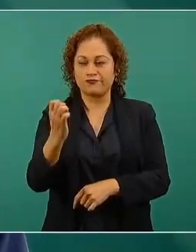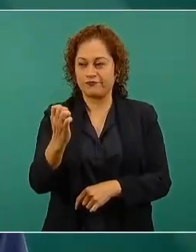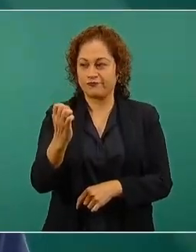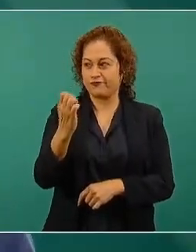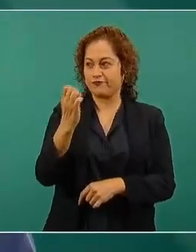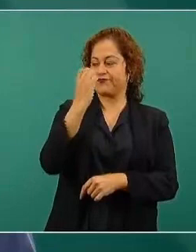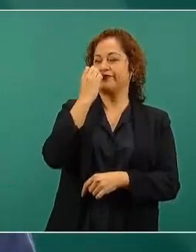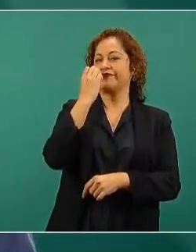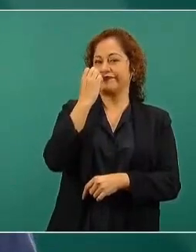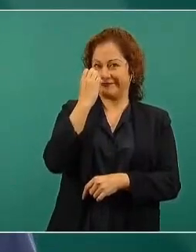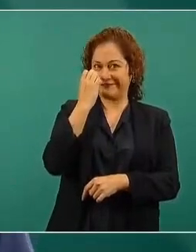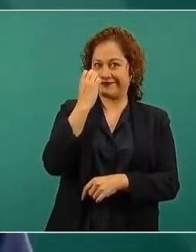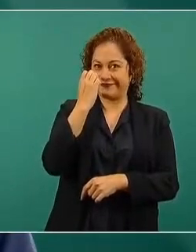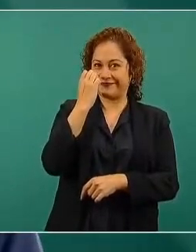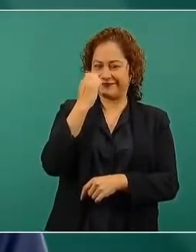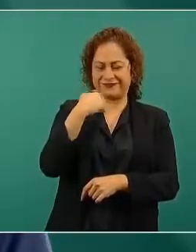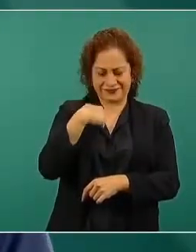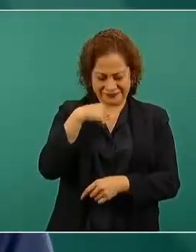creo que fue